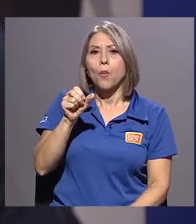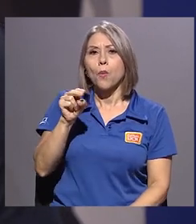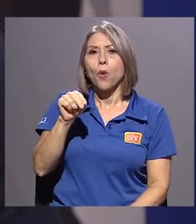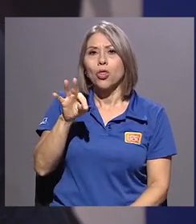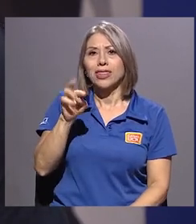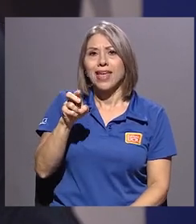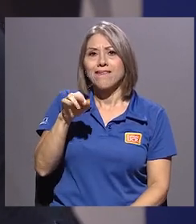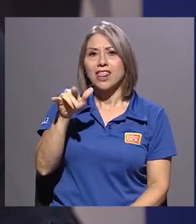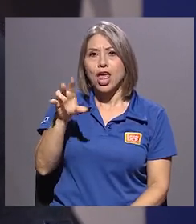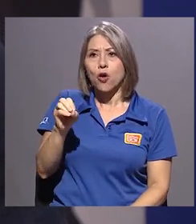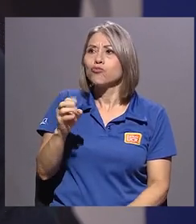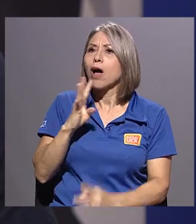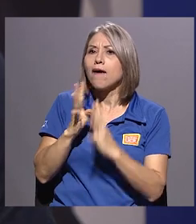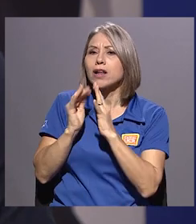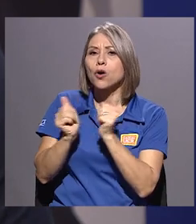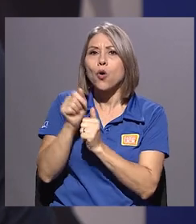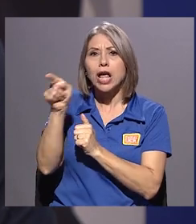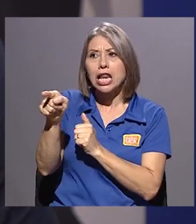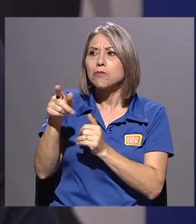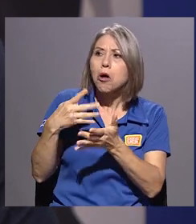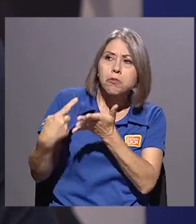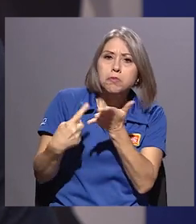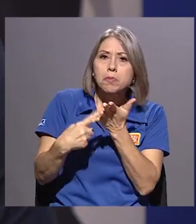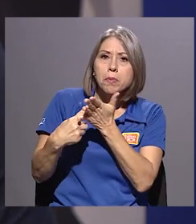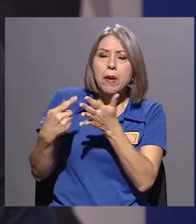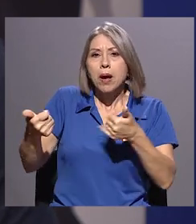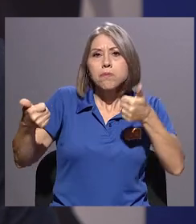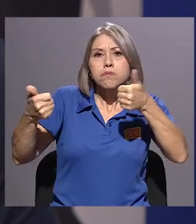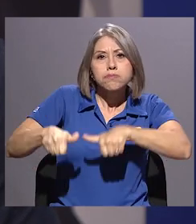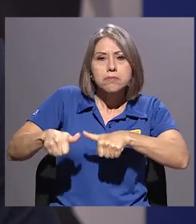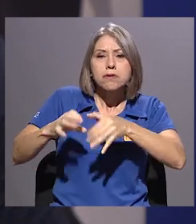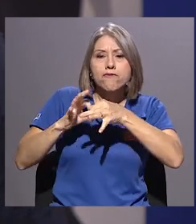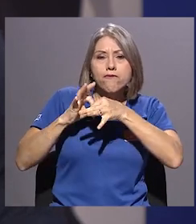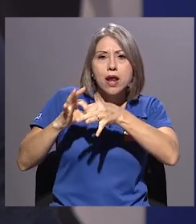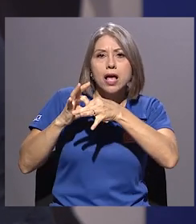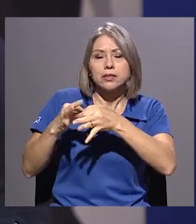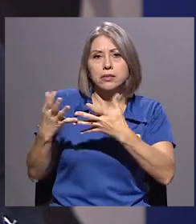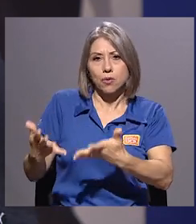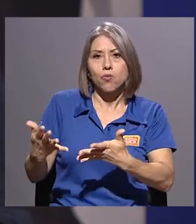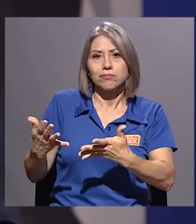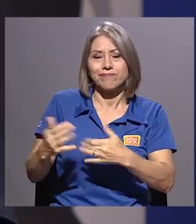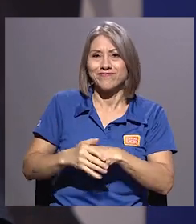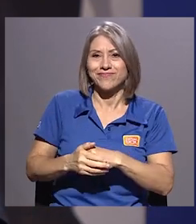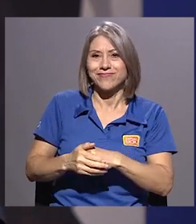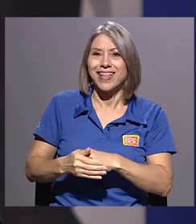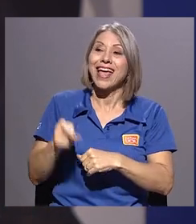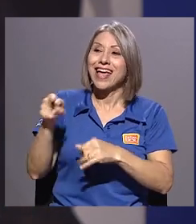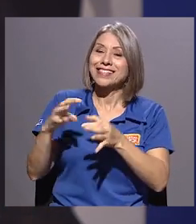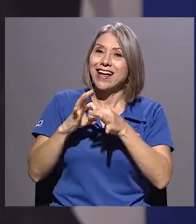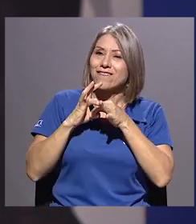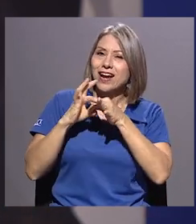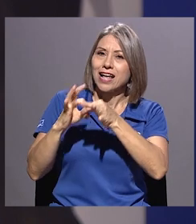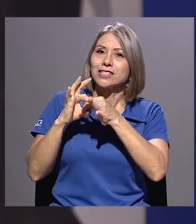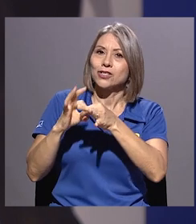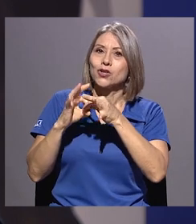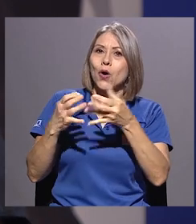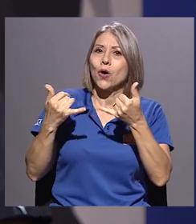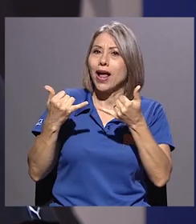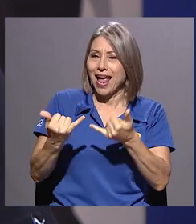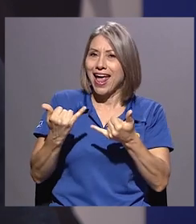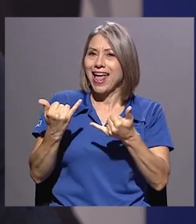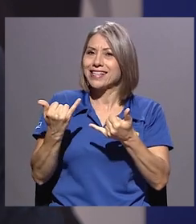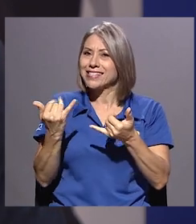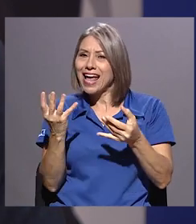tuvimos y desarrollamos una relación que dicho ese paso de esa relación está un poco implícita en